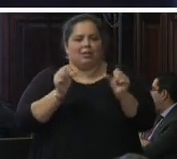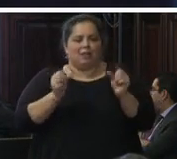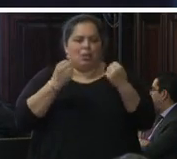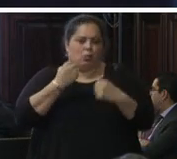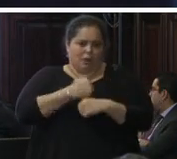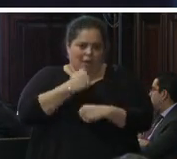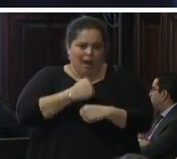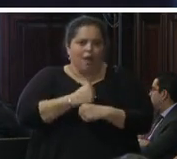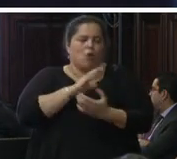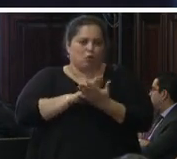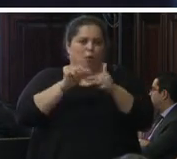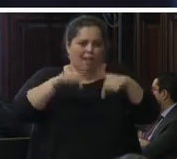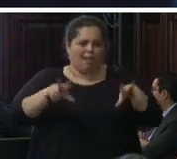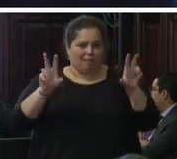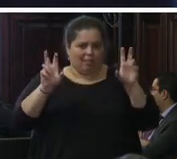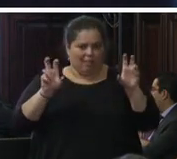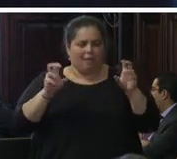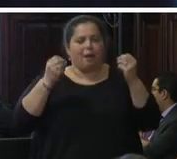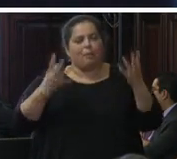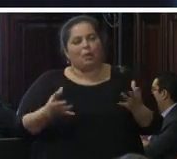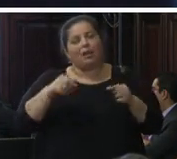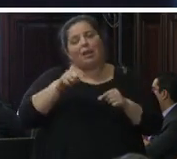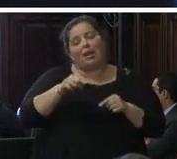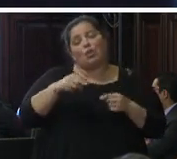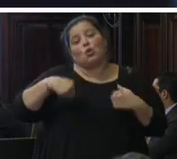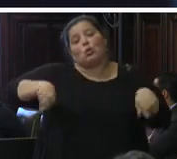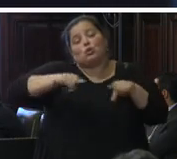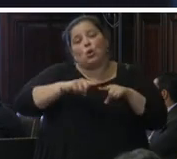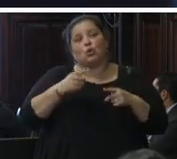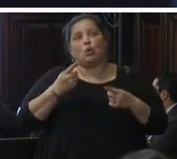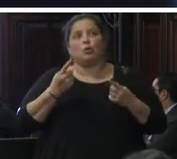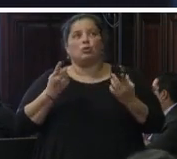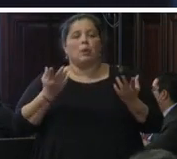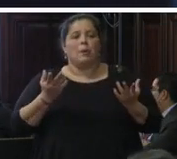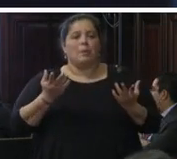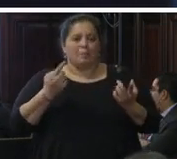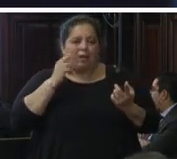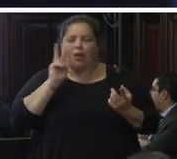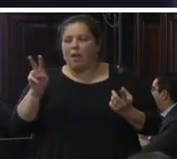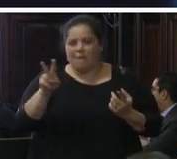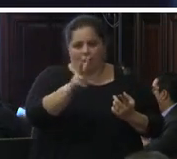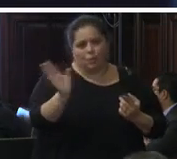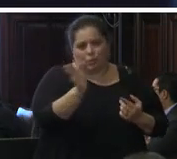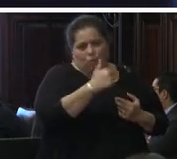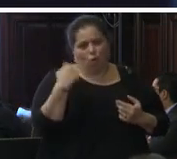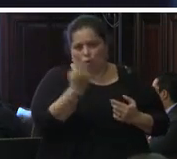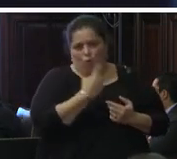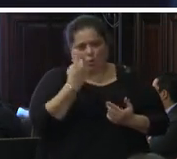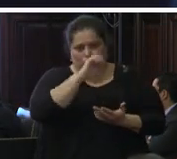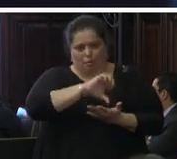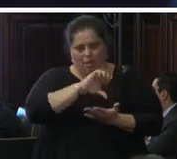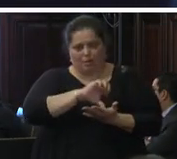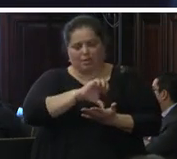porque es lo que nosotros recogemos en todos nuestros países sin embargo